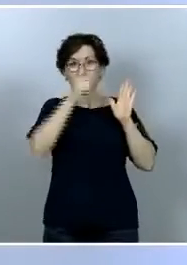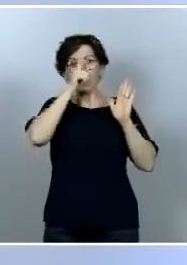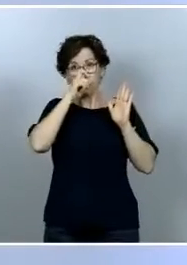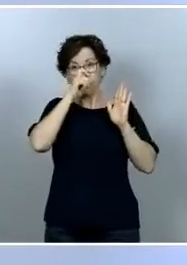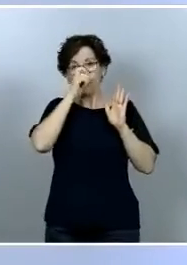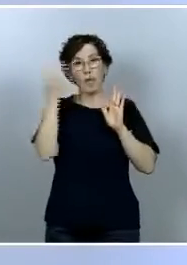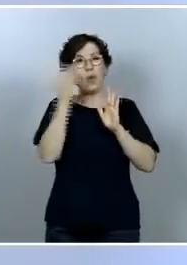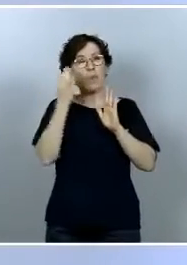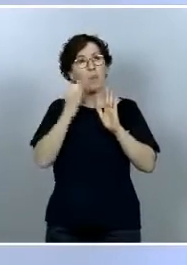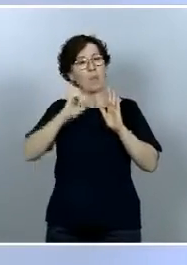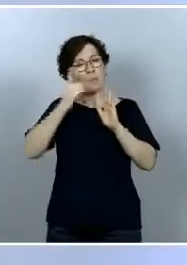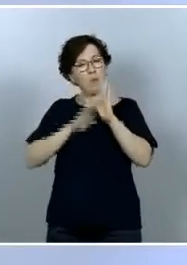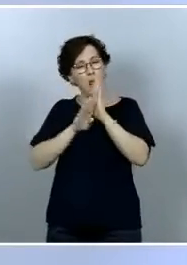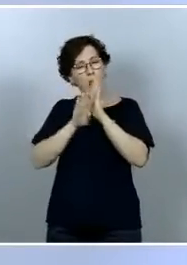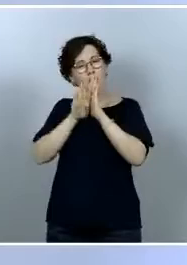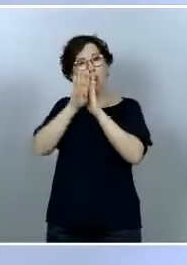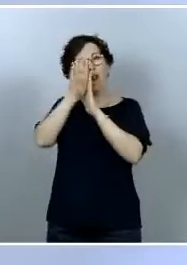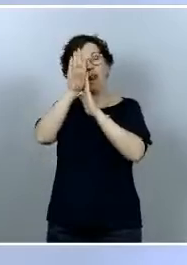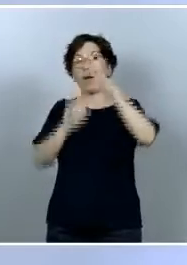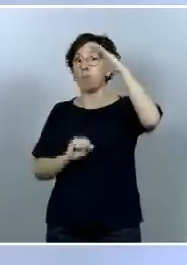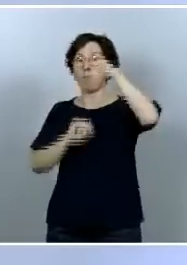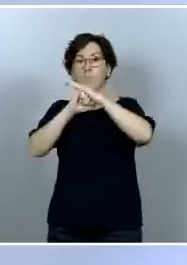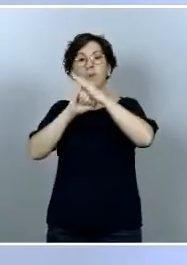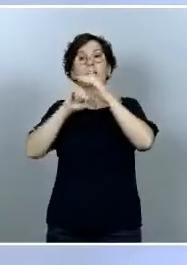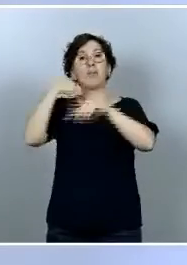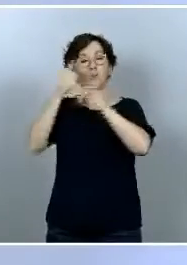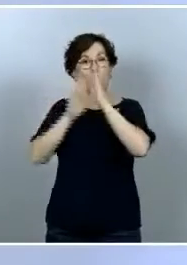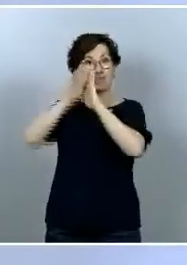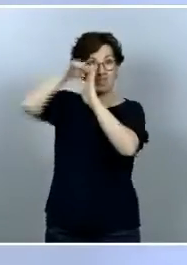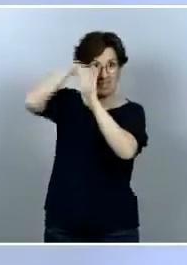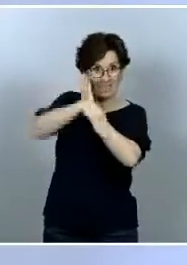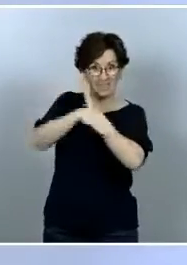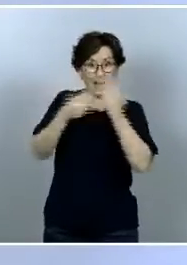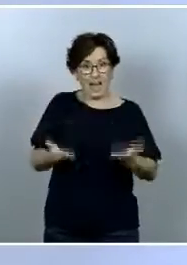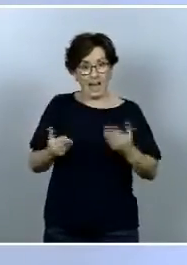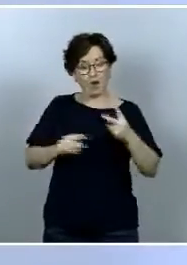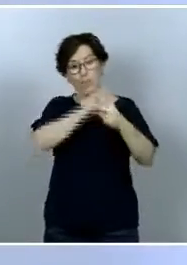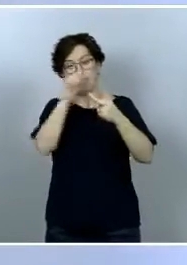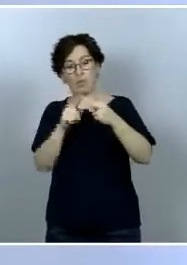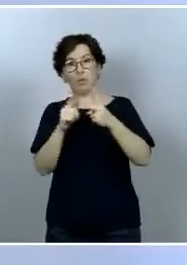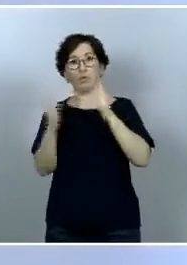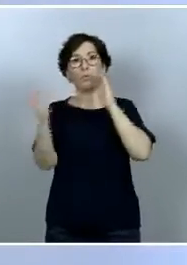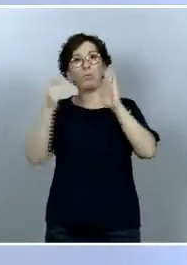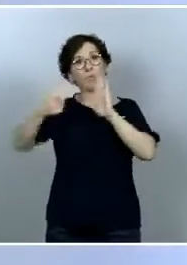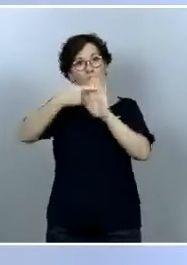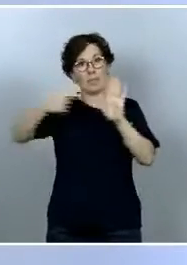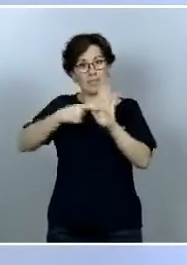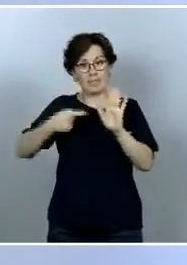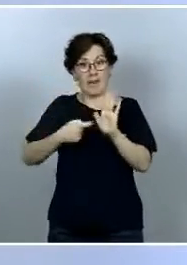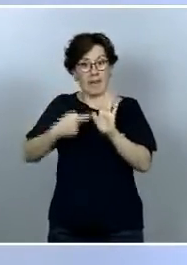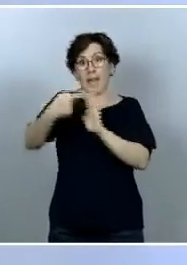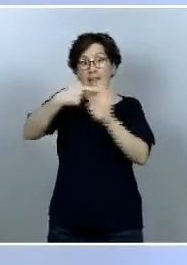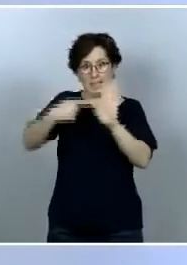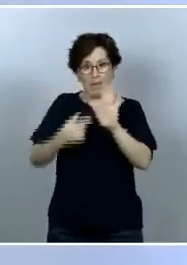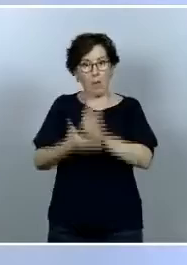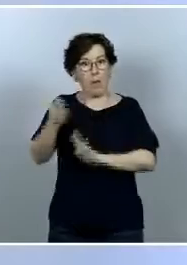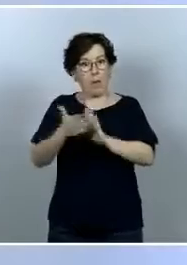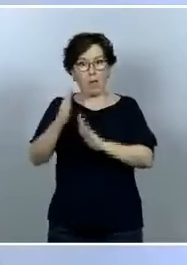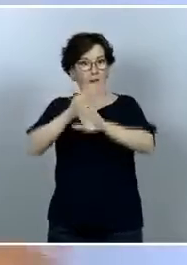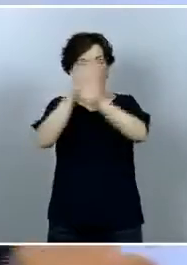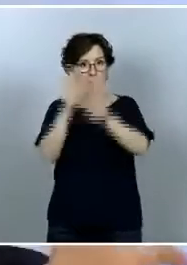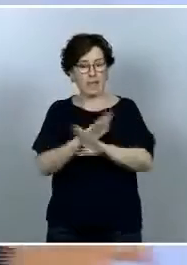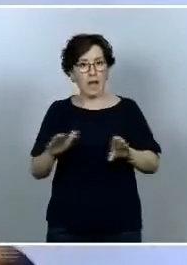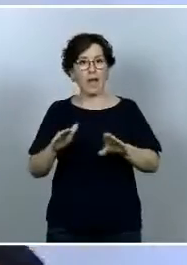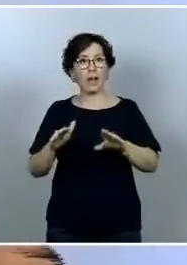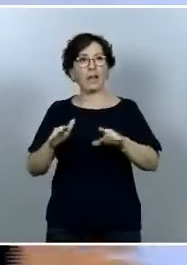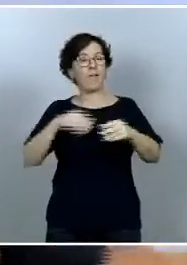doblegarlo la segunda etapa es esta de la desescalada que está ya en sus etapas finales forma gradual flexible y asimétrica